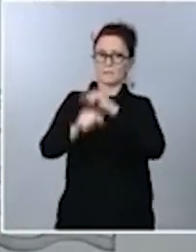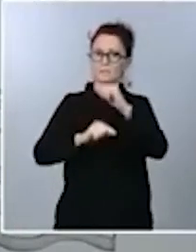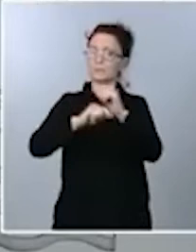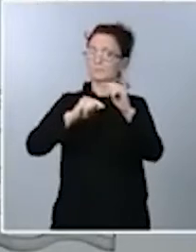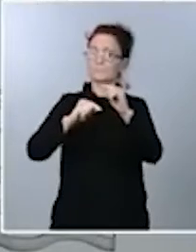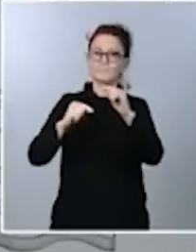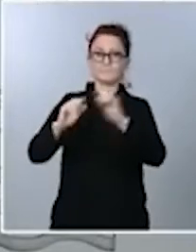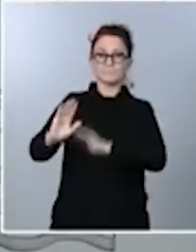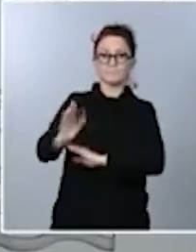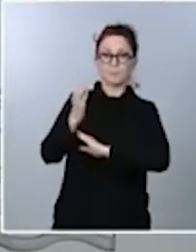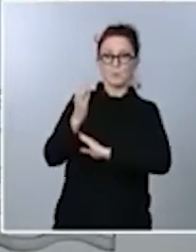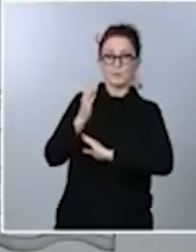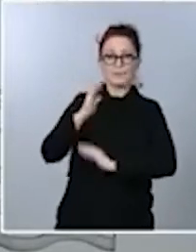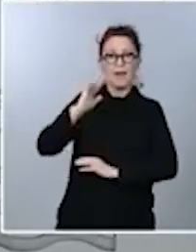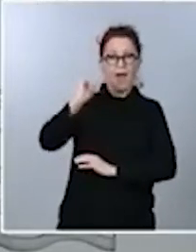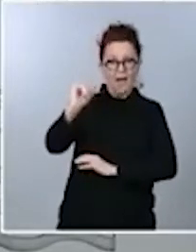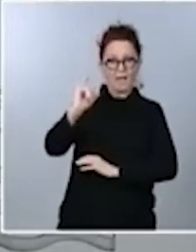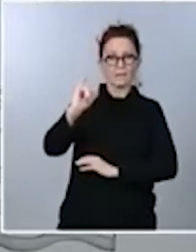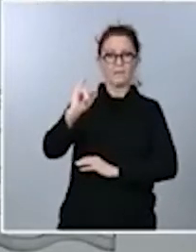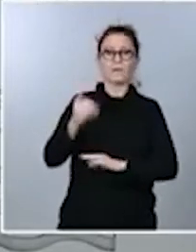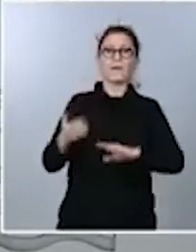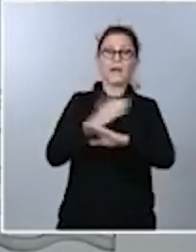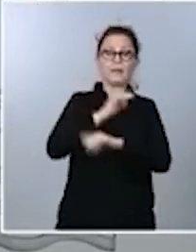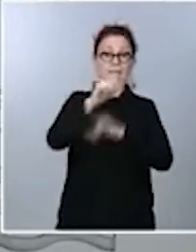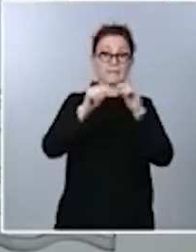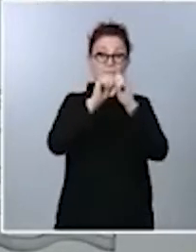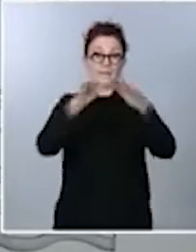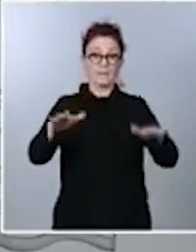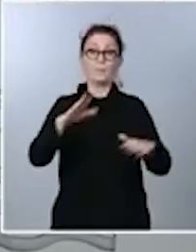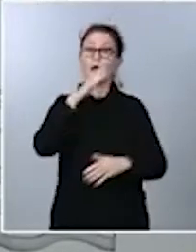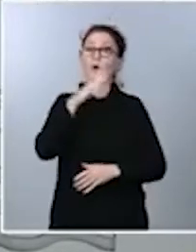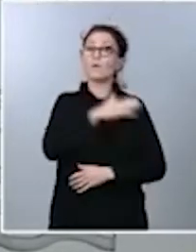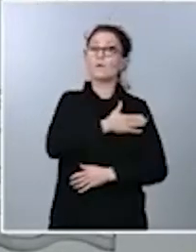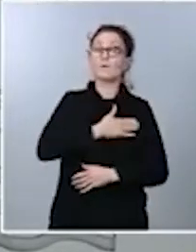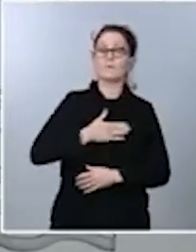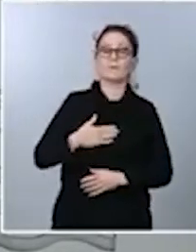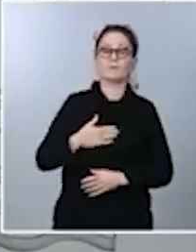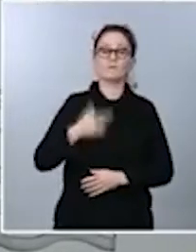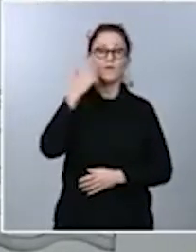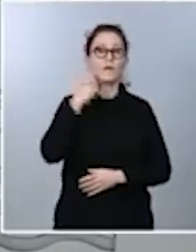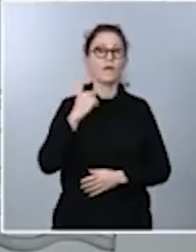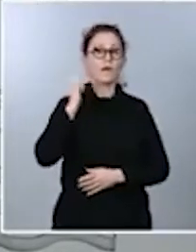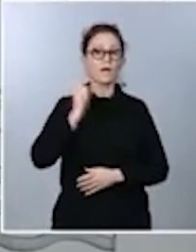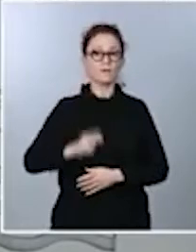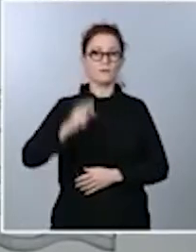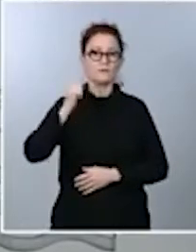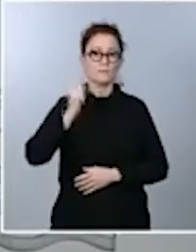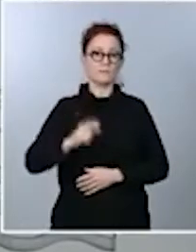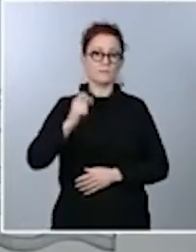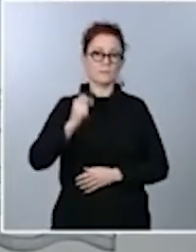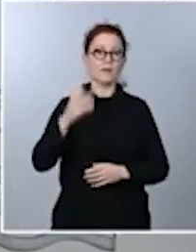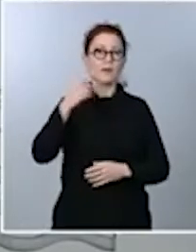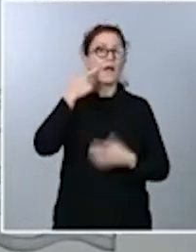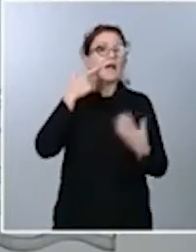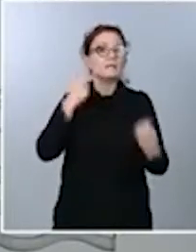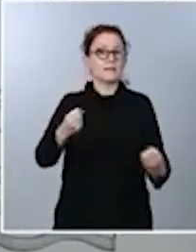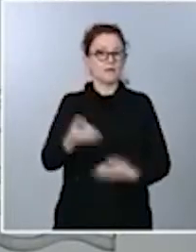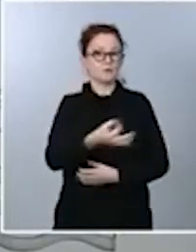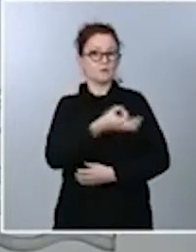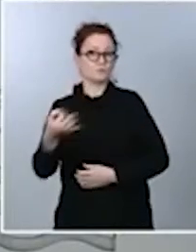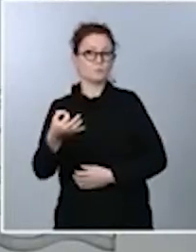Sanidad, puesto que lo que se persiguen son hábitos saludables que se abandonen el consumo de determinados productos que tienen